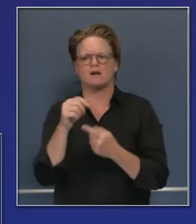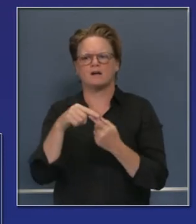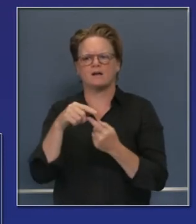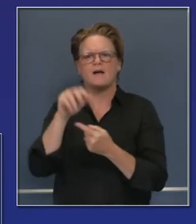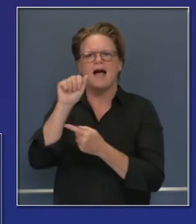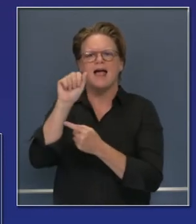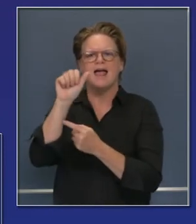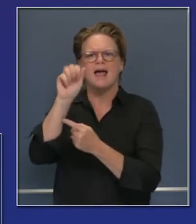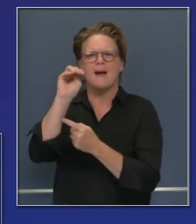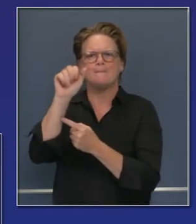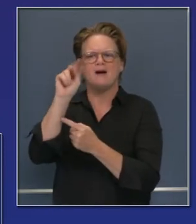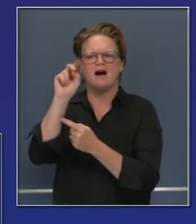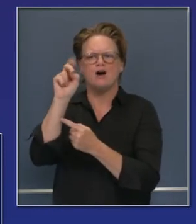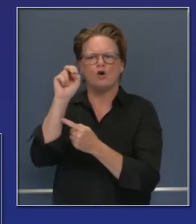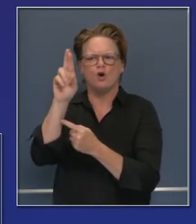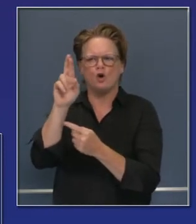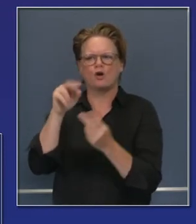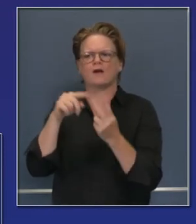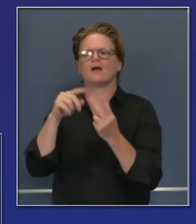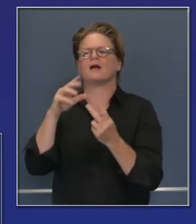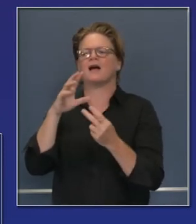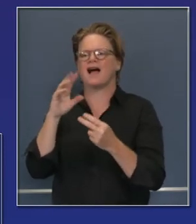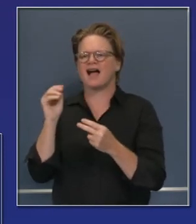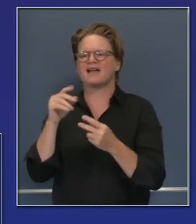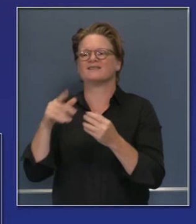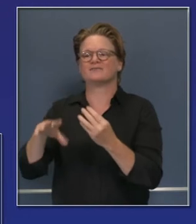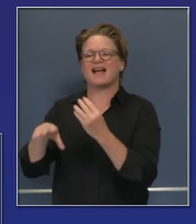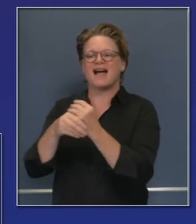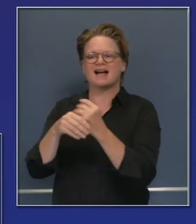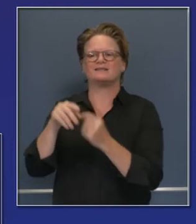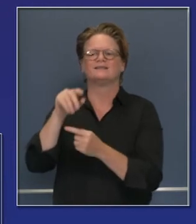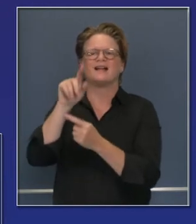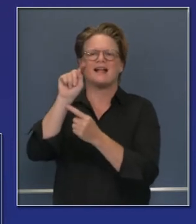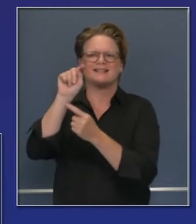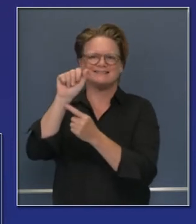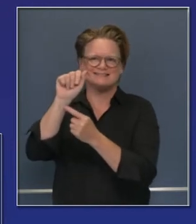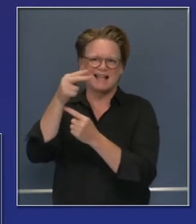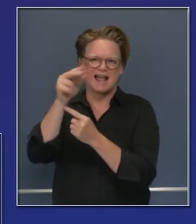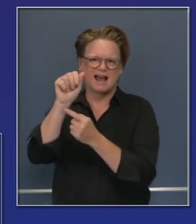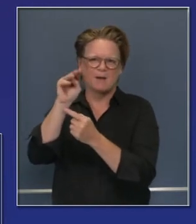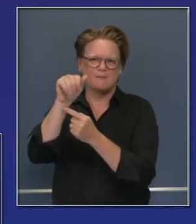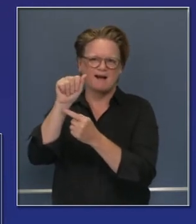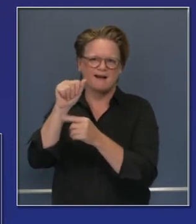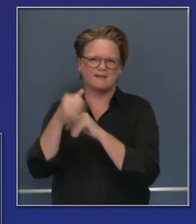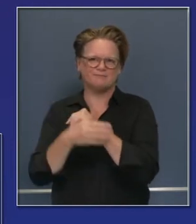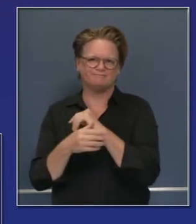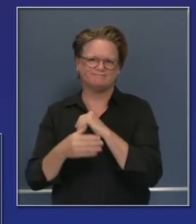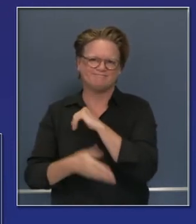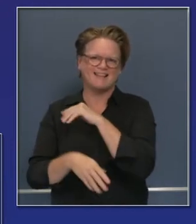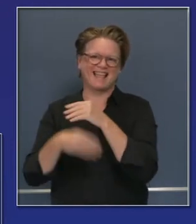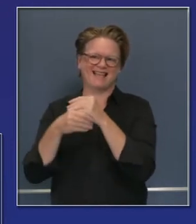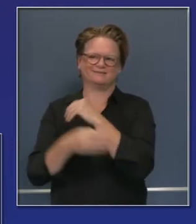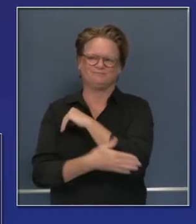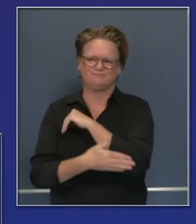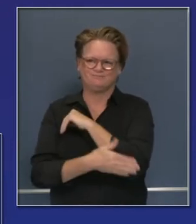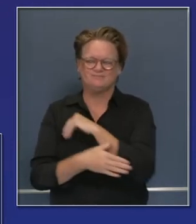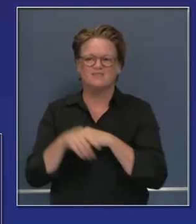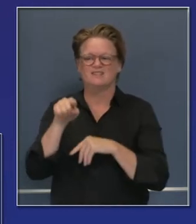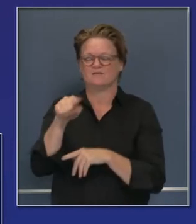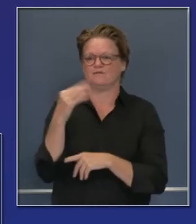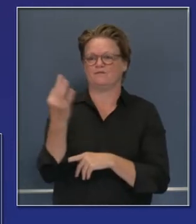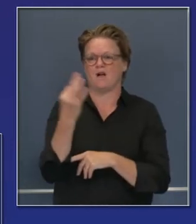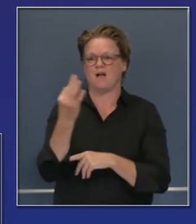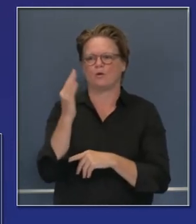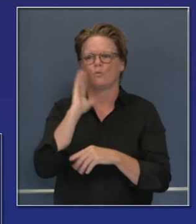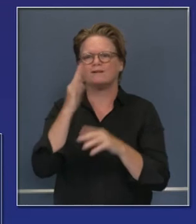a la lista de condados bajo supervisión al cerrar el viernes presentaremos una nueva